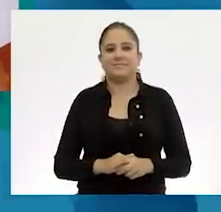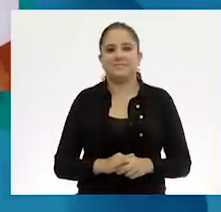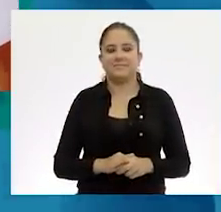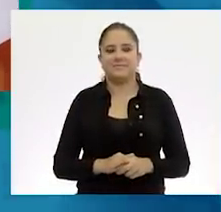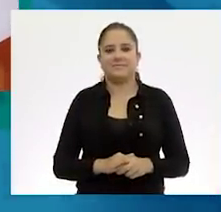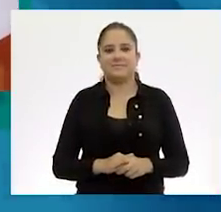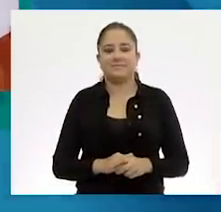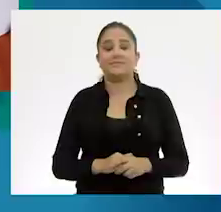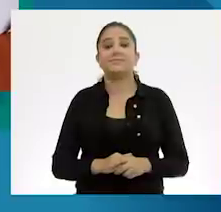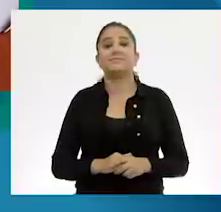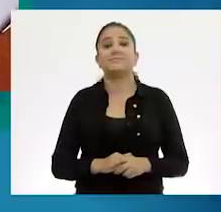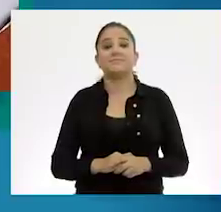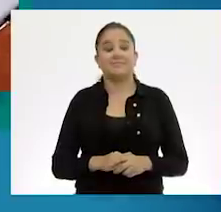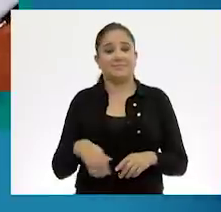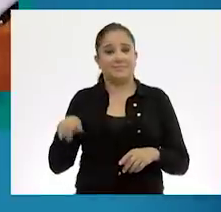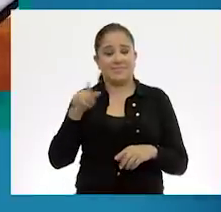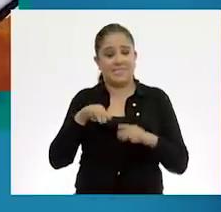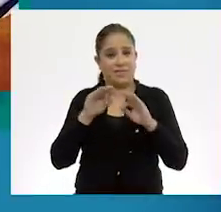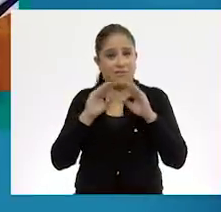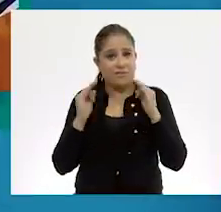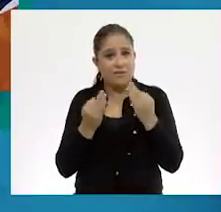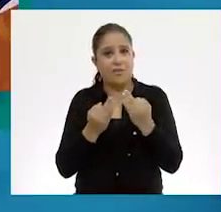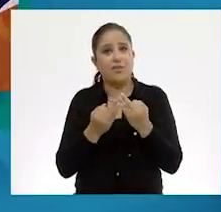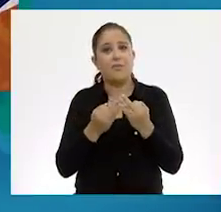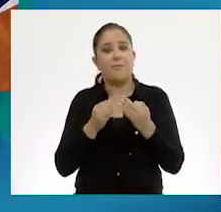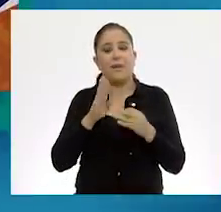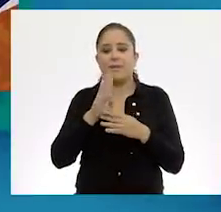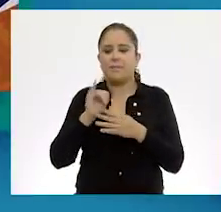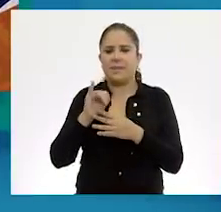Y esta es nuestra forma bidimensional.